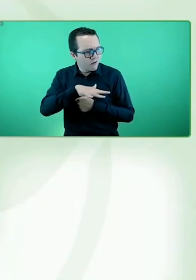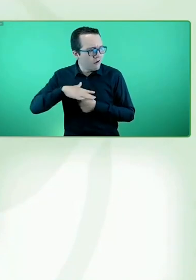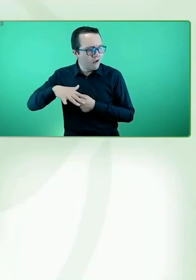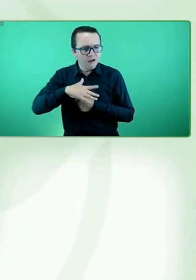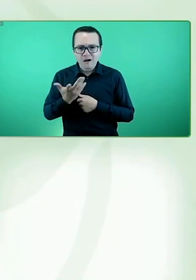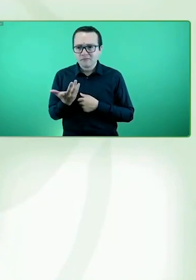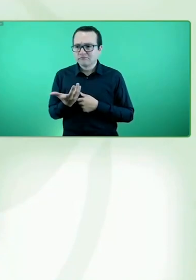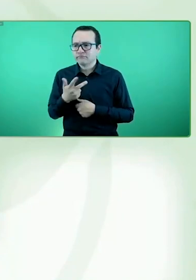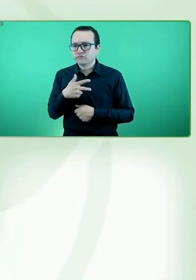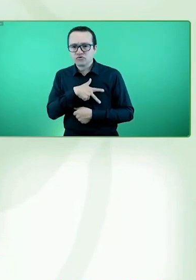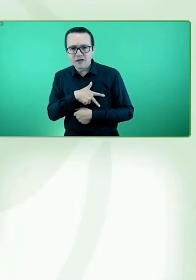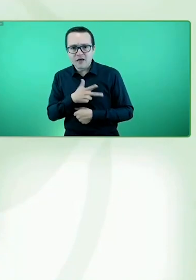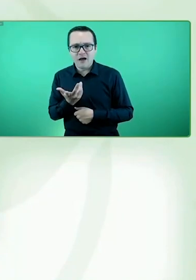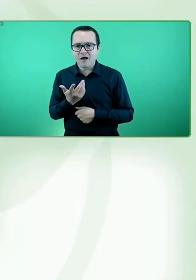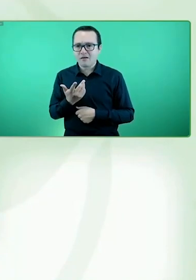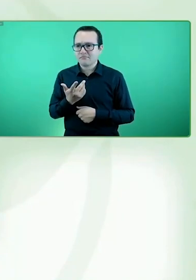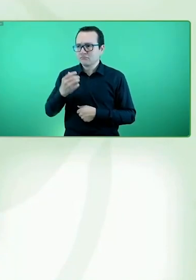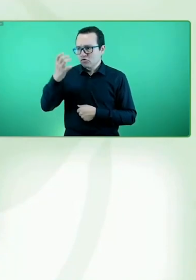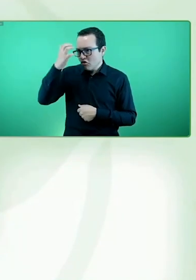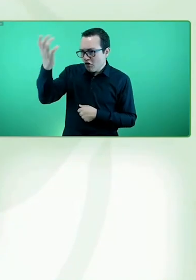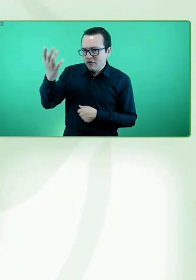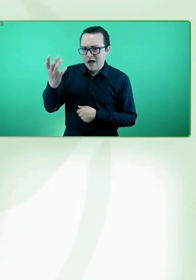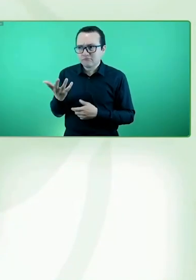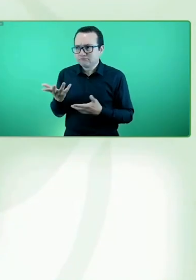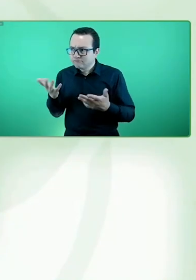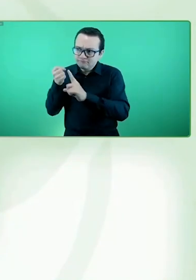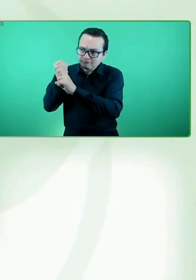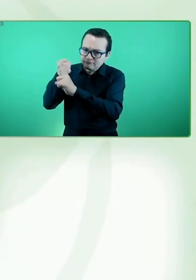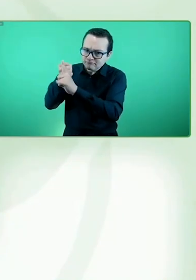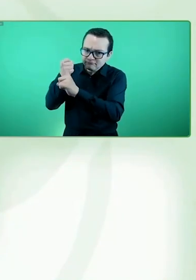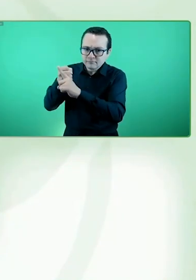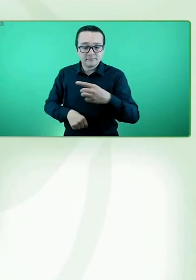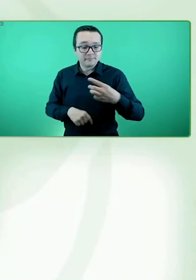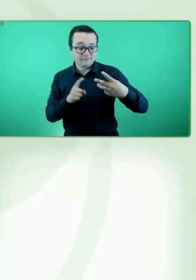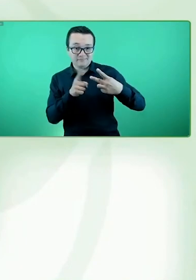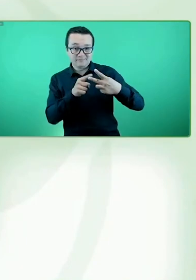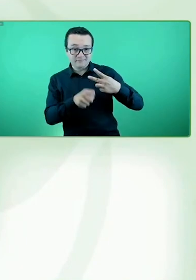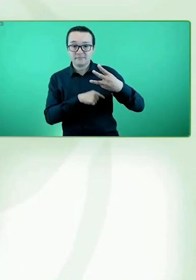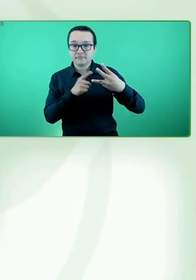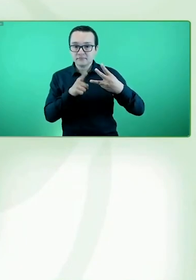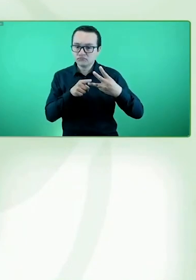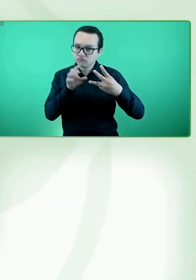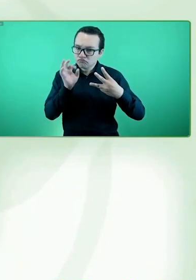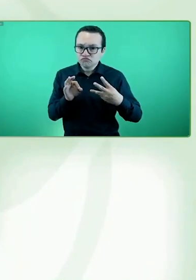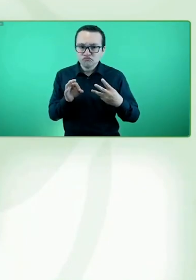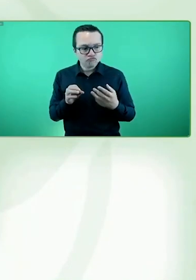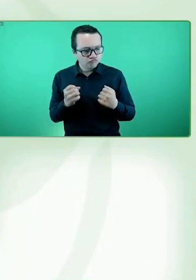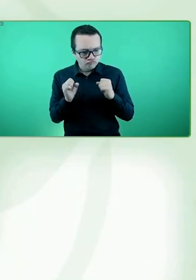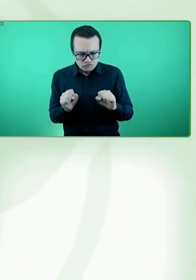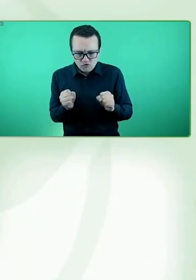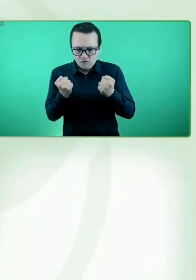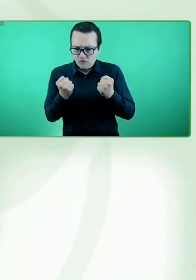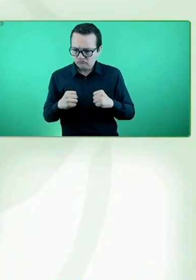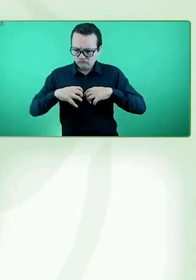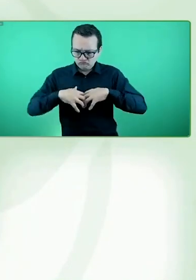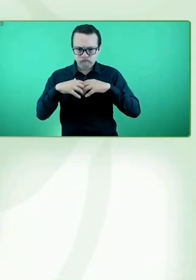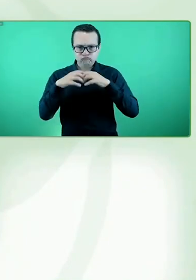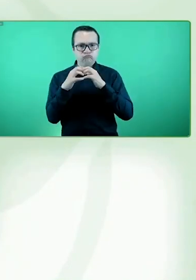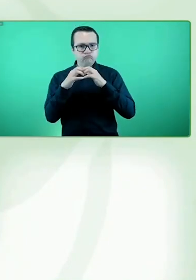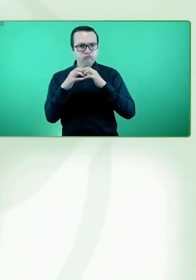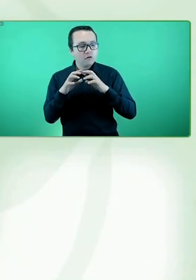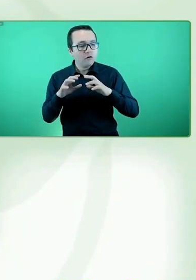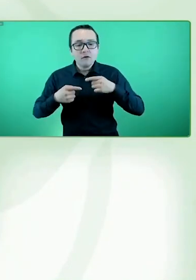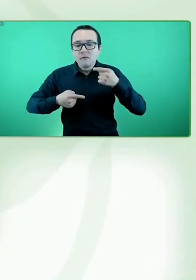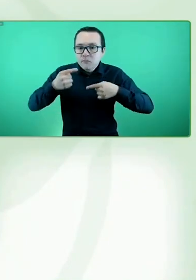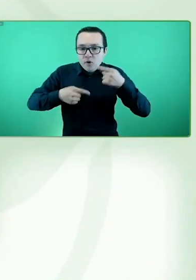Y tercero, con el fortalecimiento político de soluciones prácticas e iniciativas informadas, creativas e inclusivas,